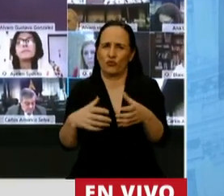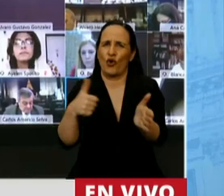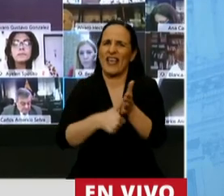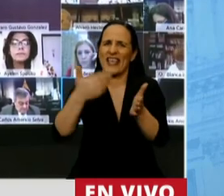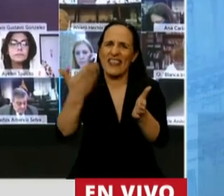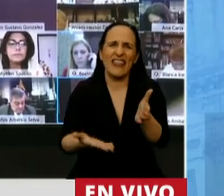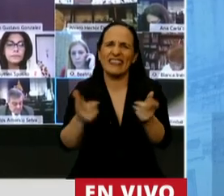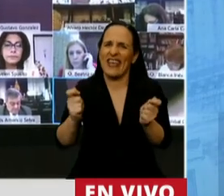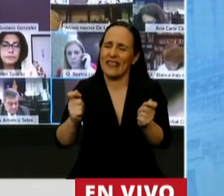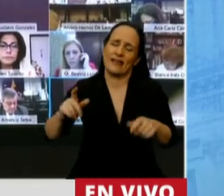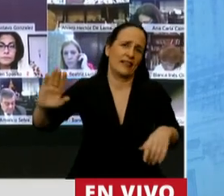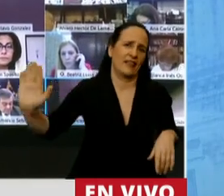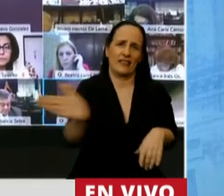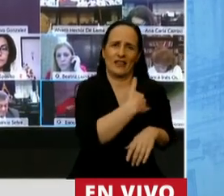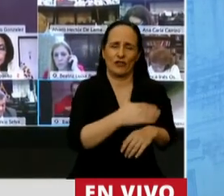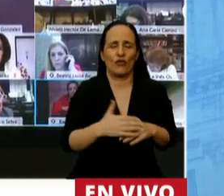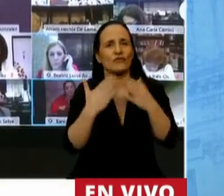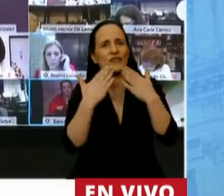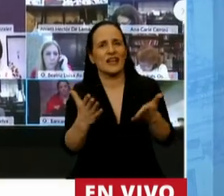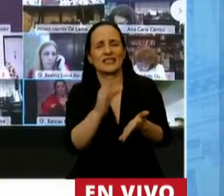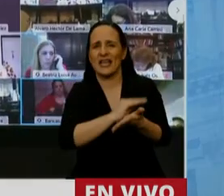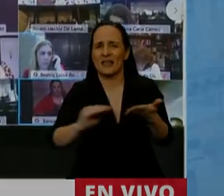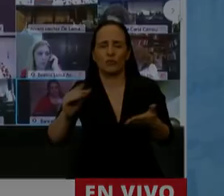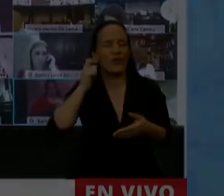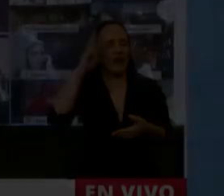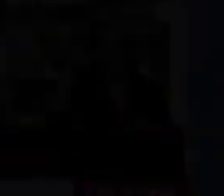Gracias. Gracias, diputada Josefina González. Gracias.